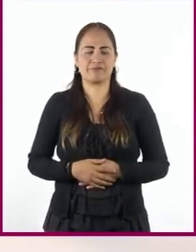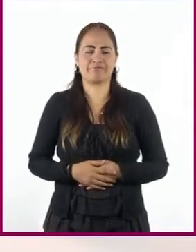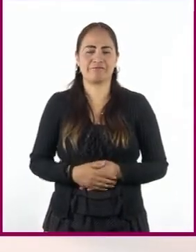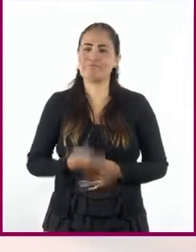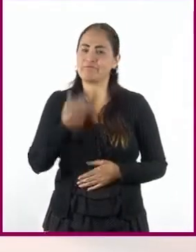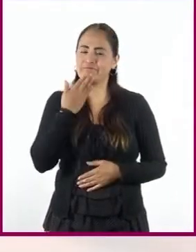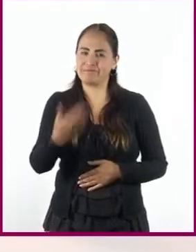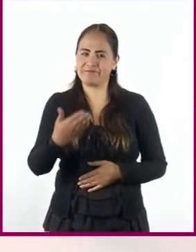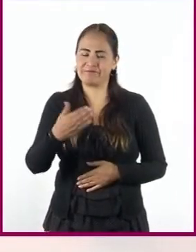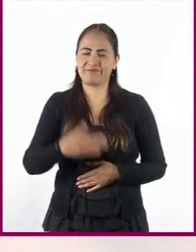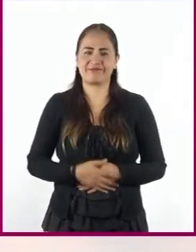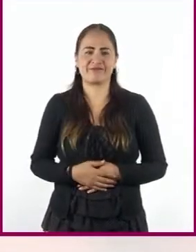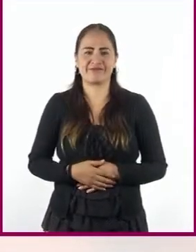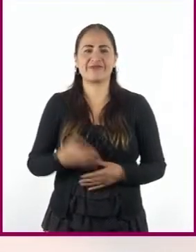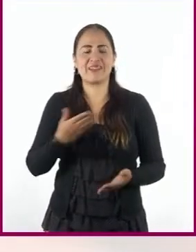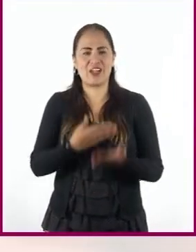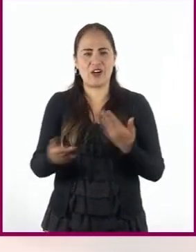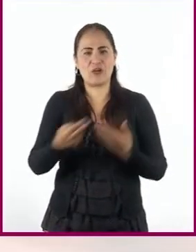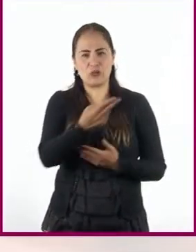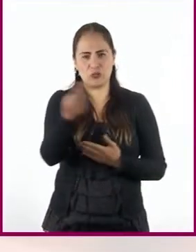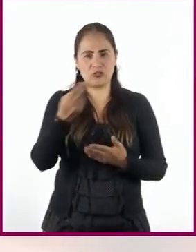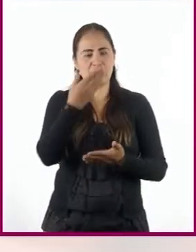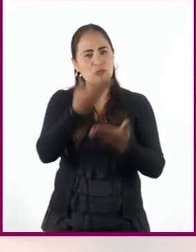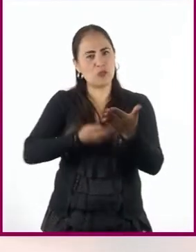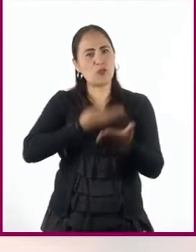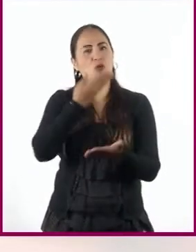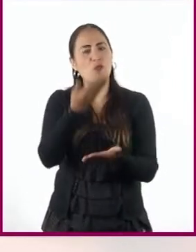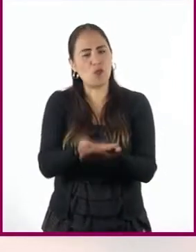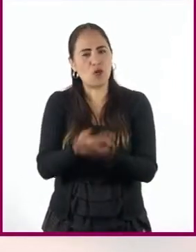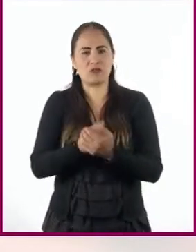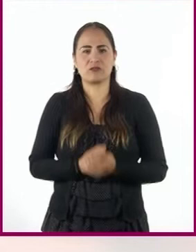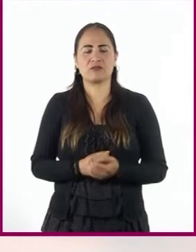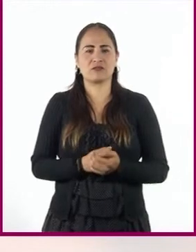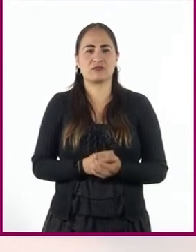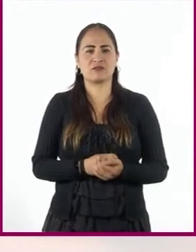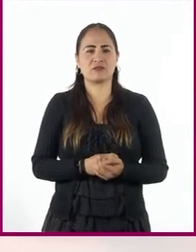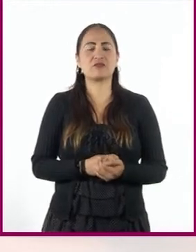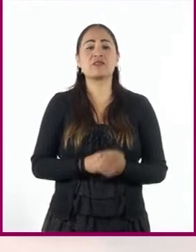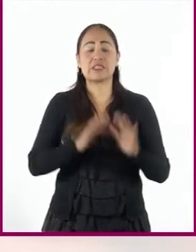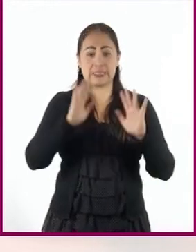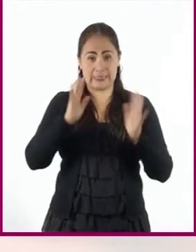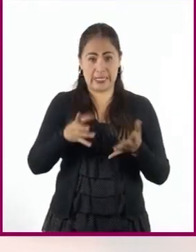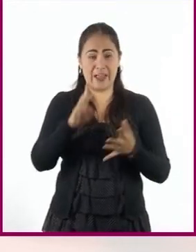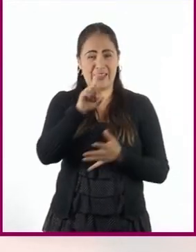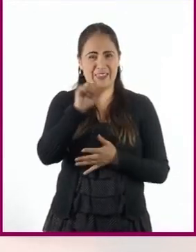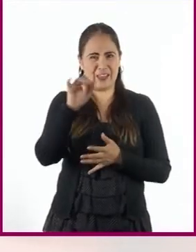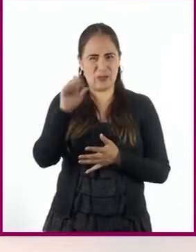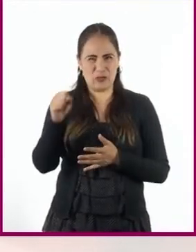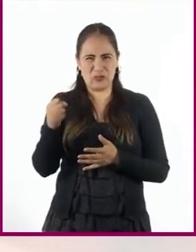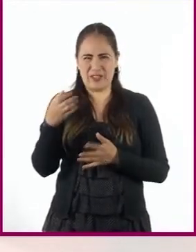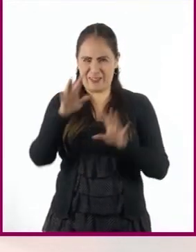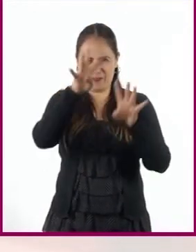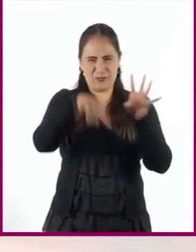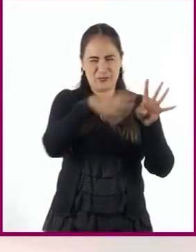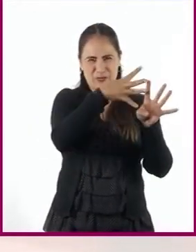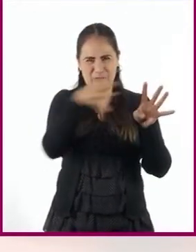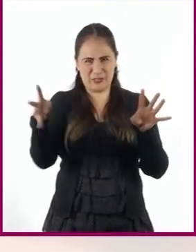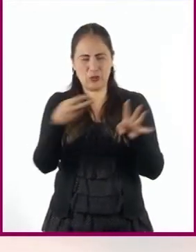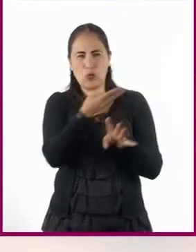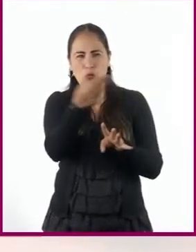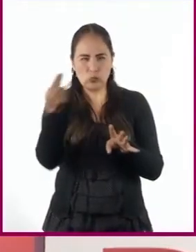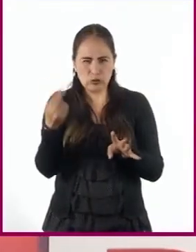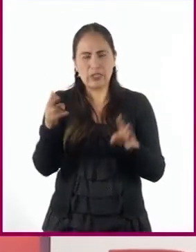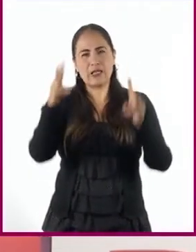¡Perfecto! Ahora les propongo lo siguiente. Con los datos que les presentamos, construyen un argumento como si lo fueran a